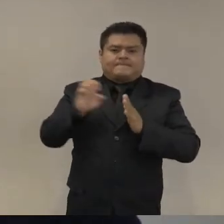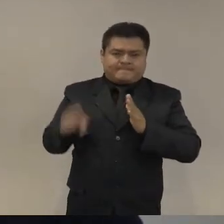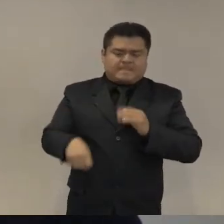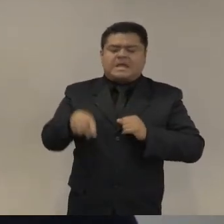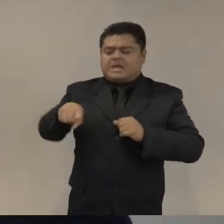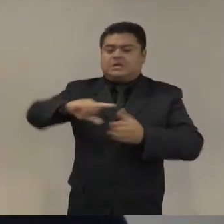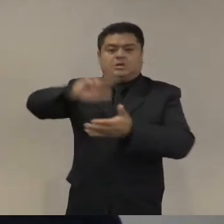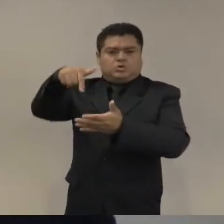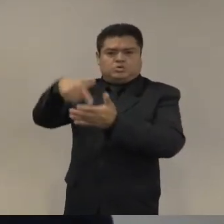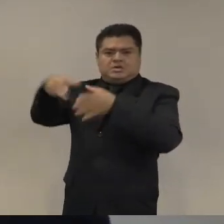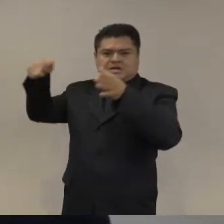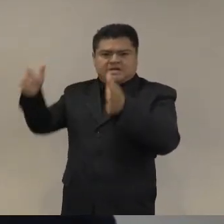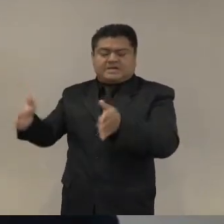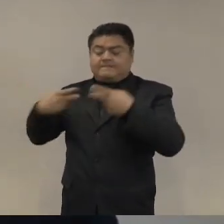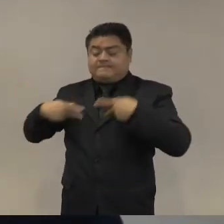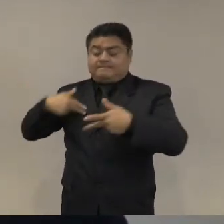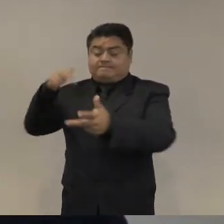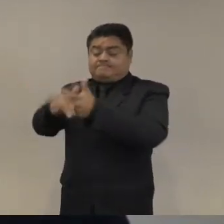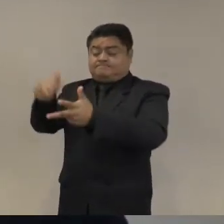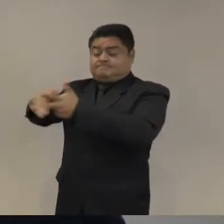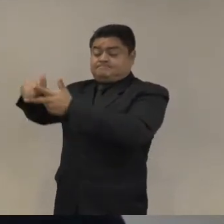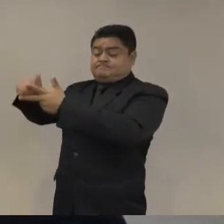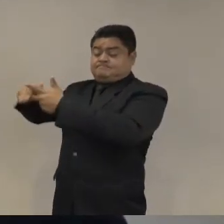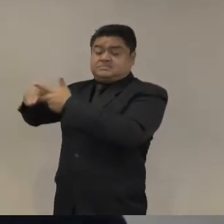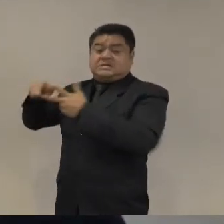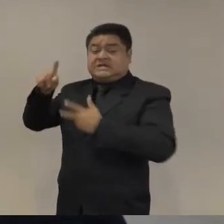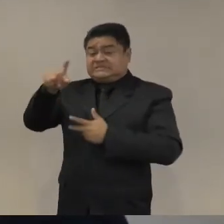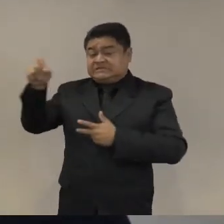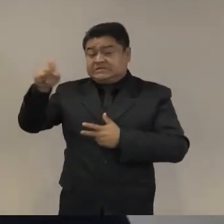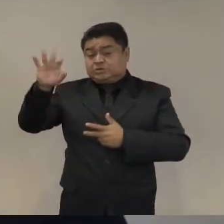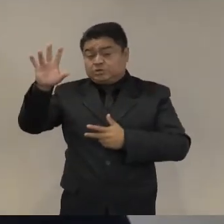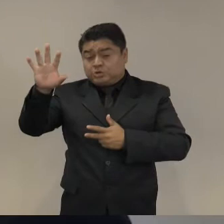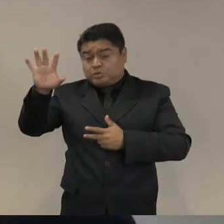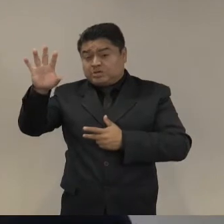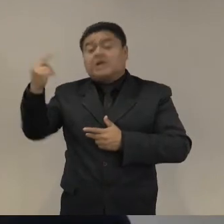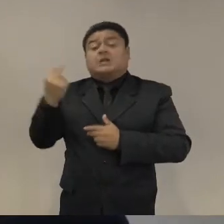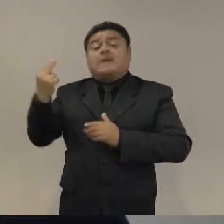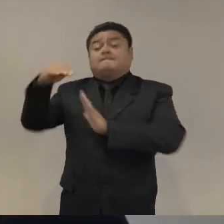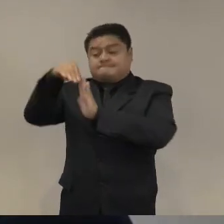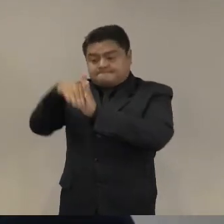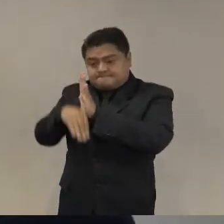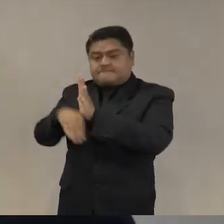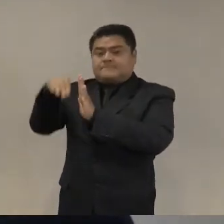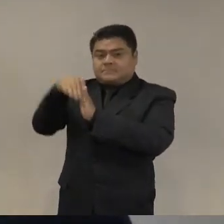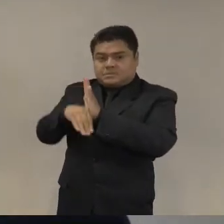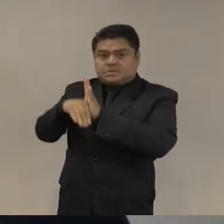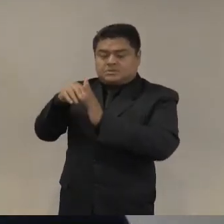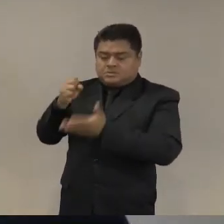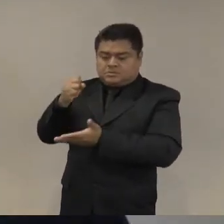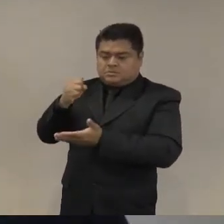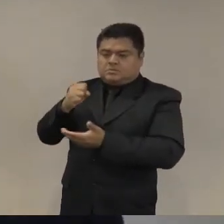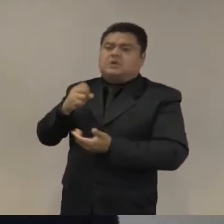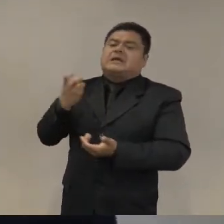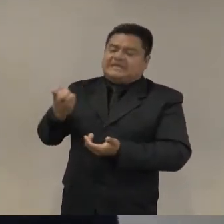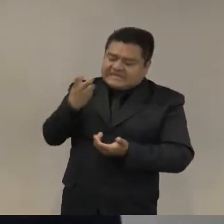100 o 150 hay que bajar esa tasa de homicidio antes de empezar no sé de